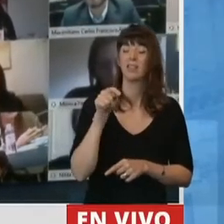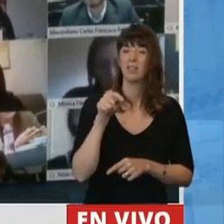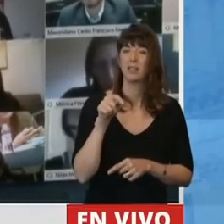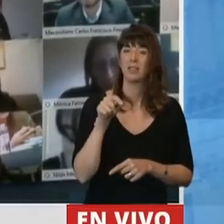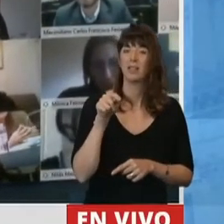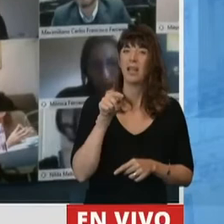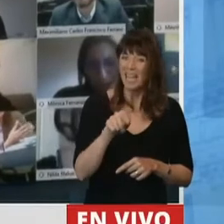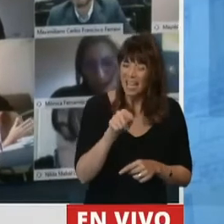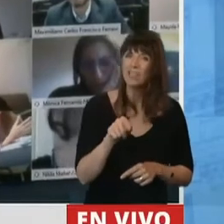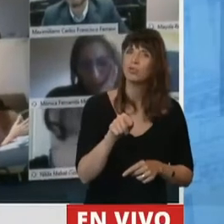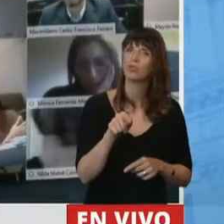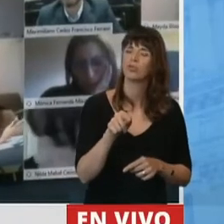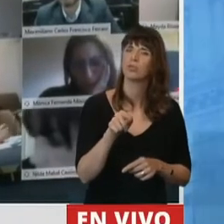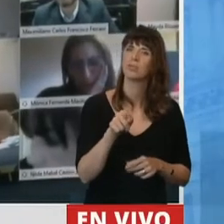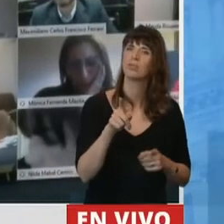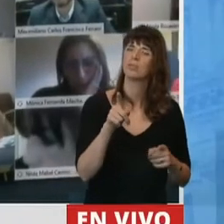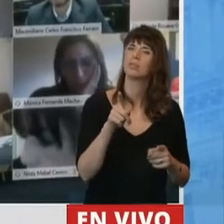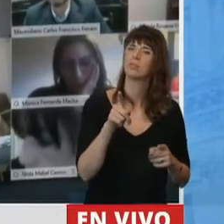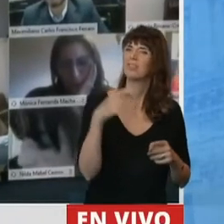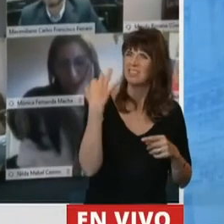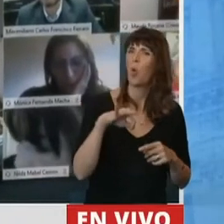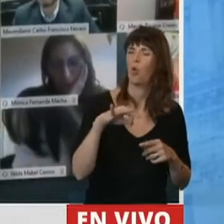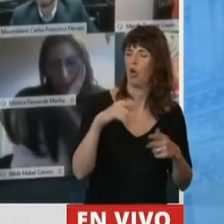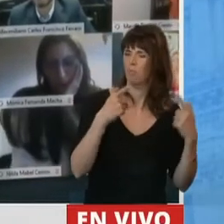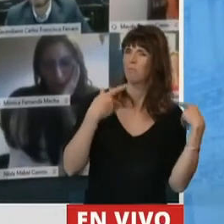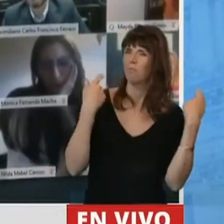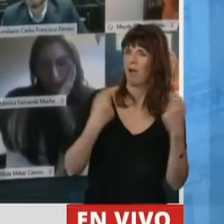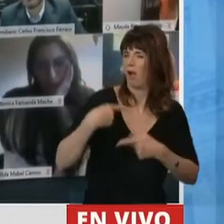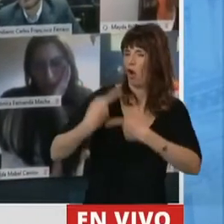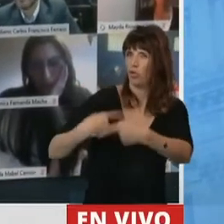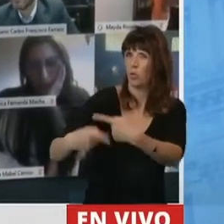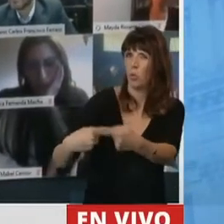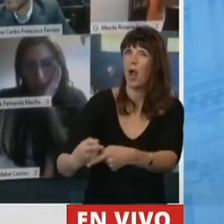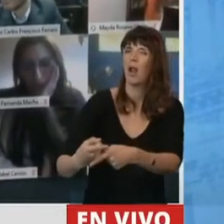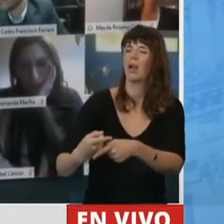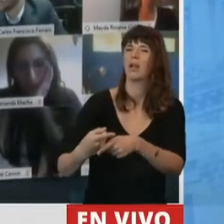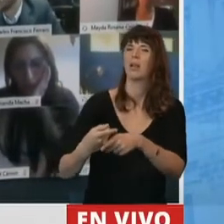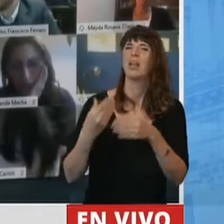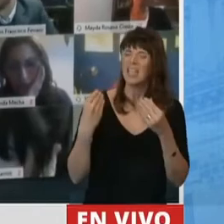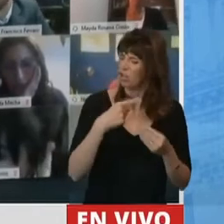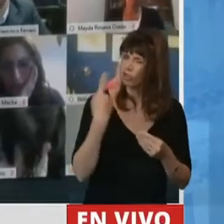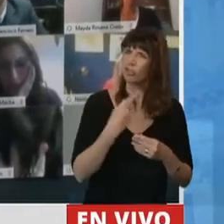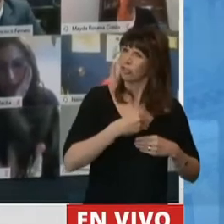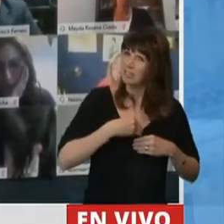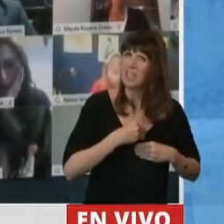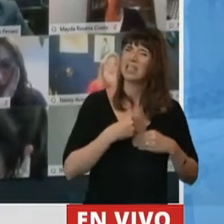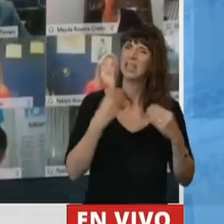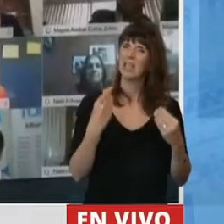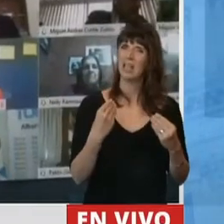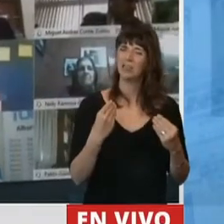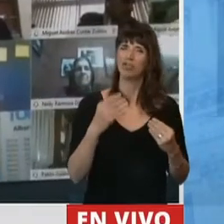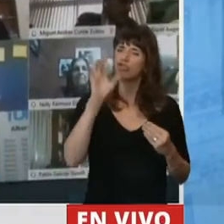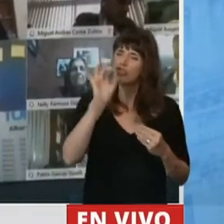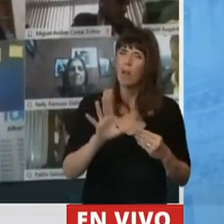las herencias que vamos a tener de estos meses tan duros, la sensación, la convicción de que solo